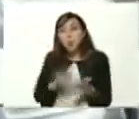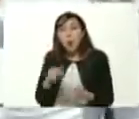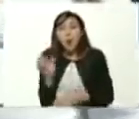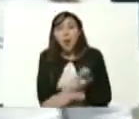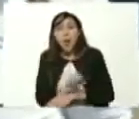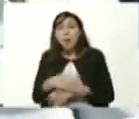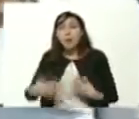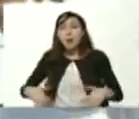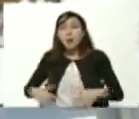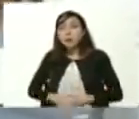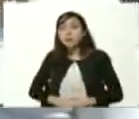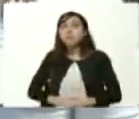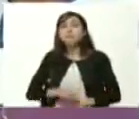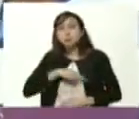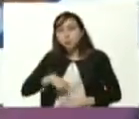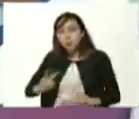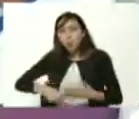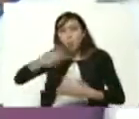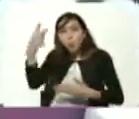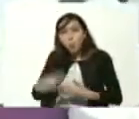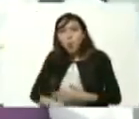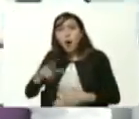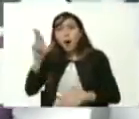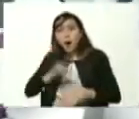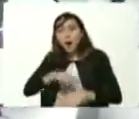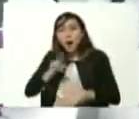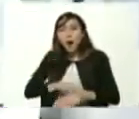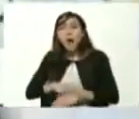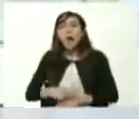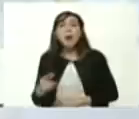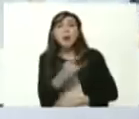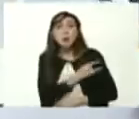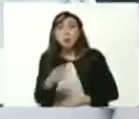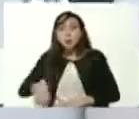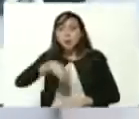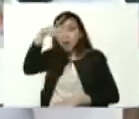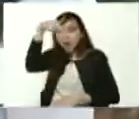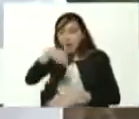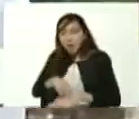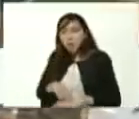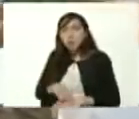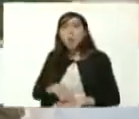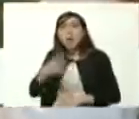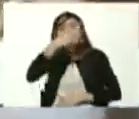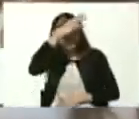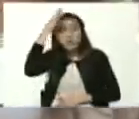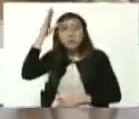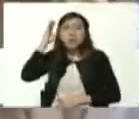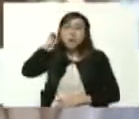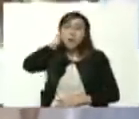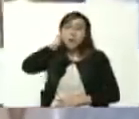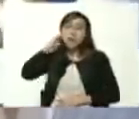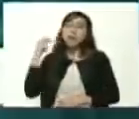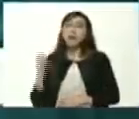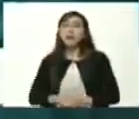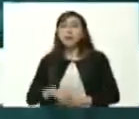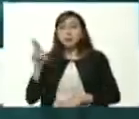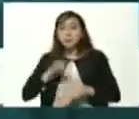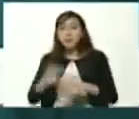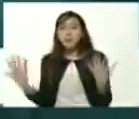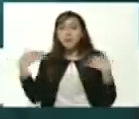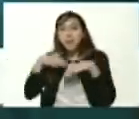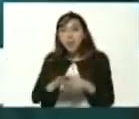sanitaria nuestros programas de medicina de la Universidad Nacional Experimental Francisco de Miranda y medicina integral